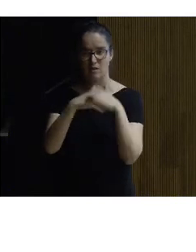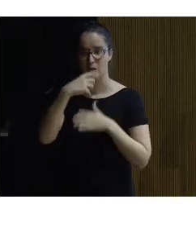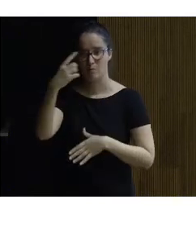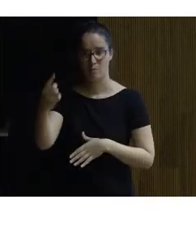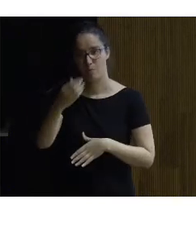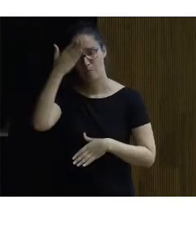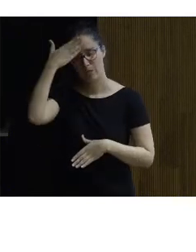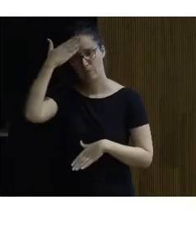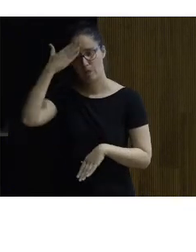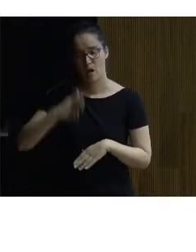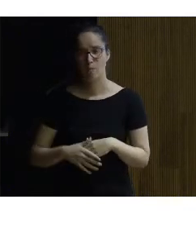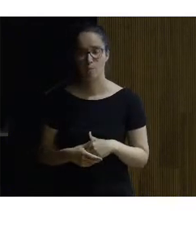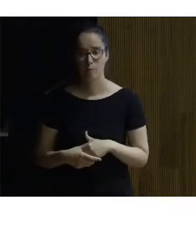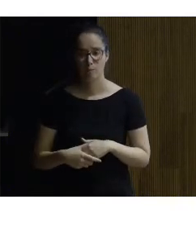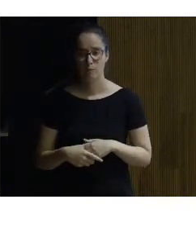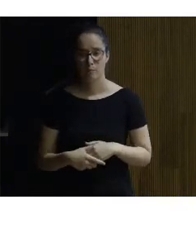principal